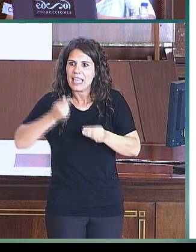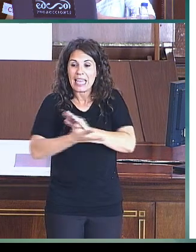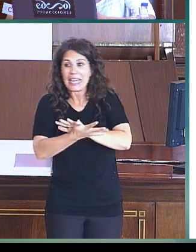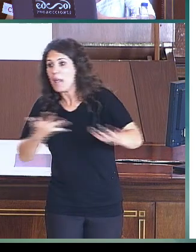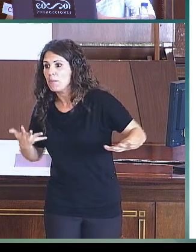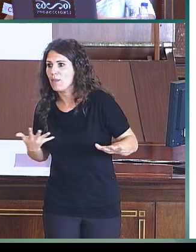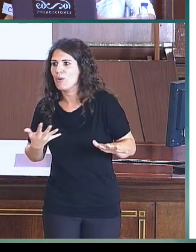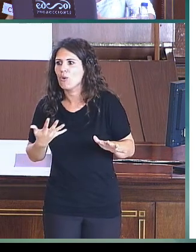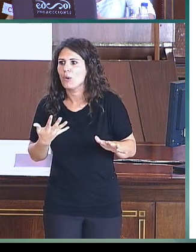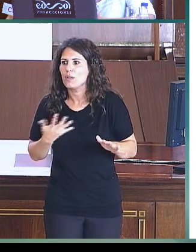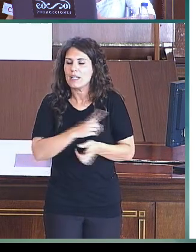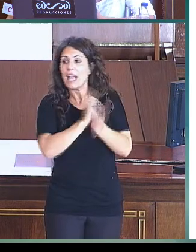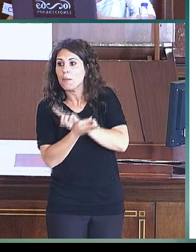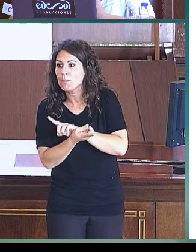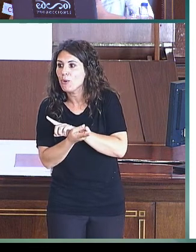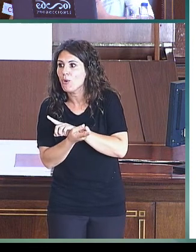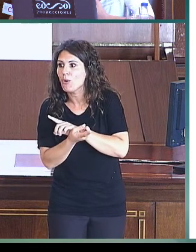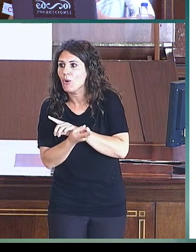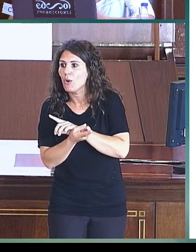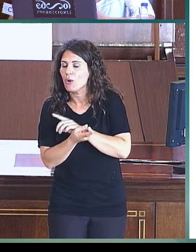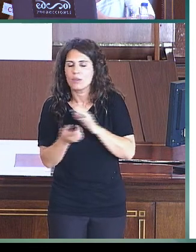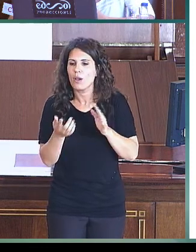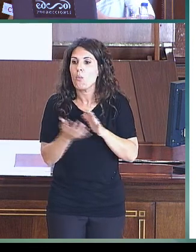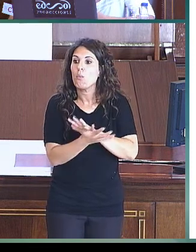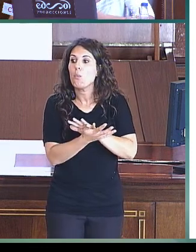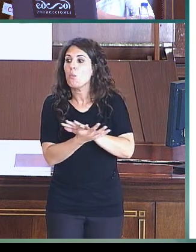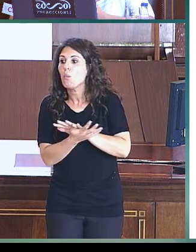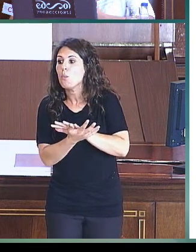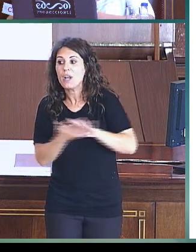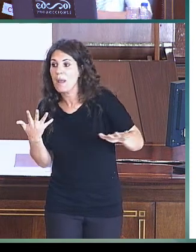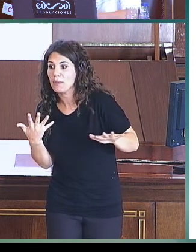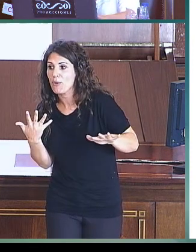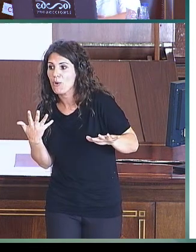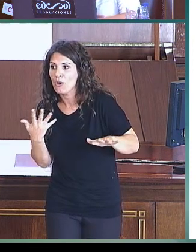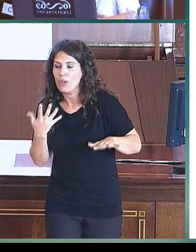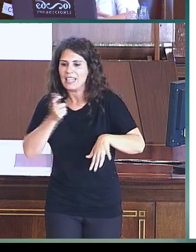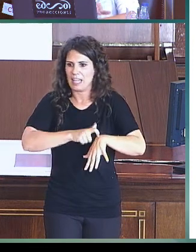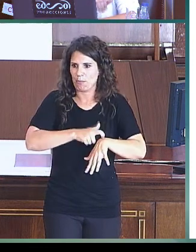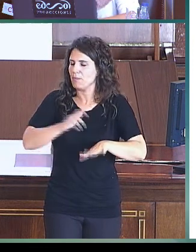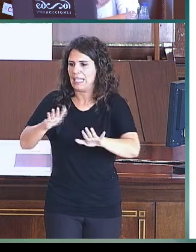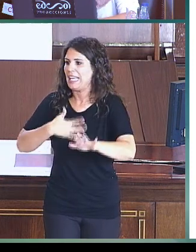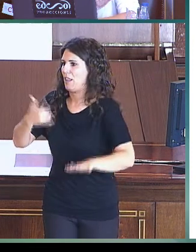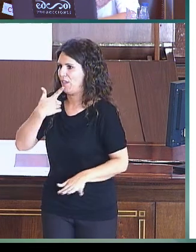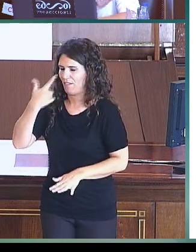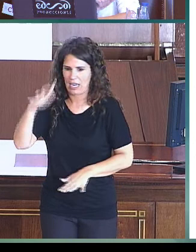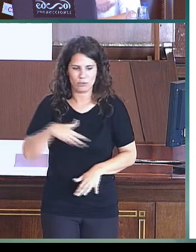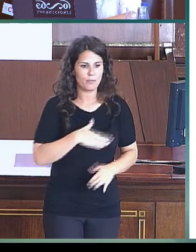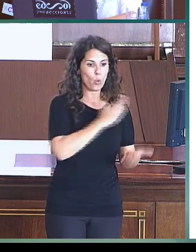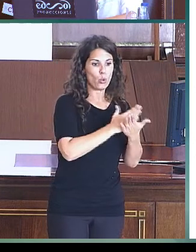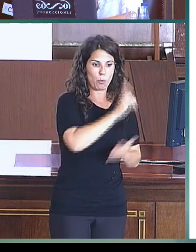en el tiempo. Fijaos que al final del primer curso,